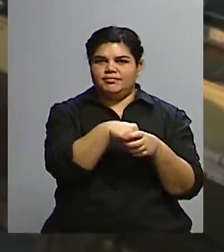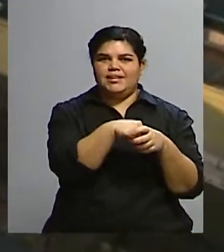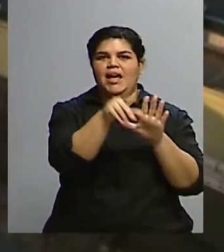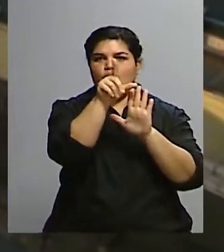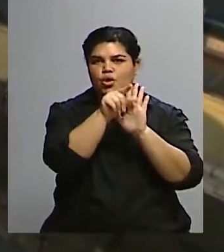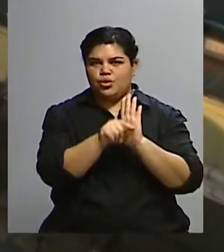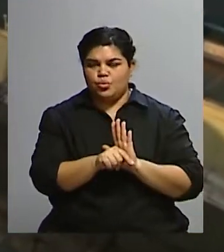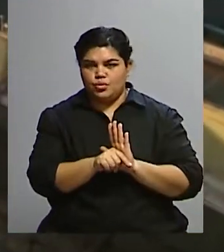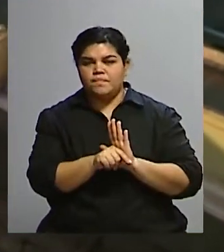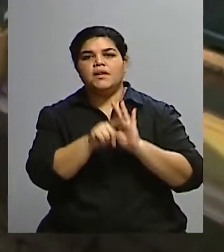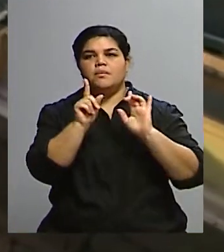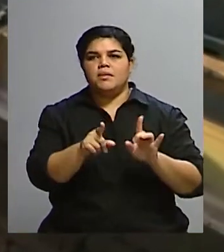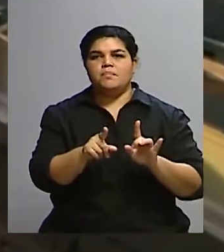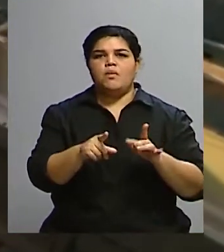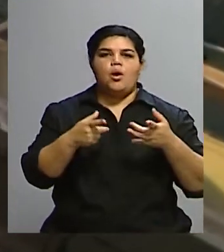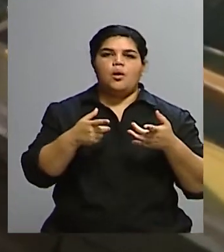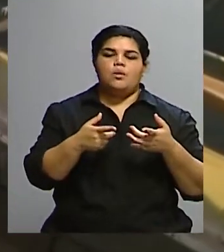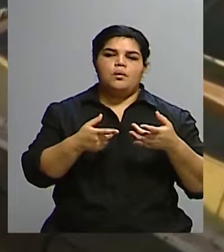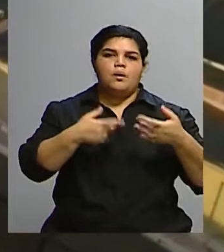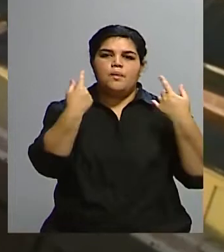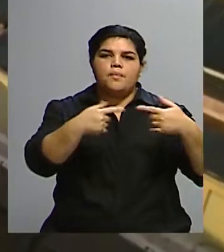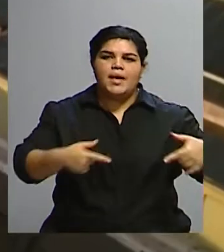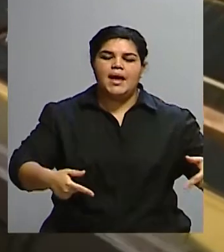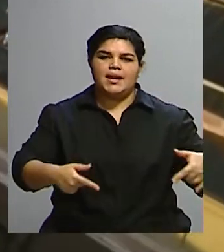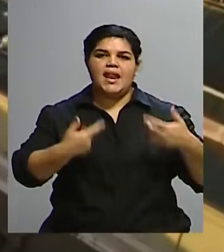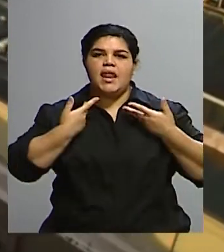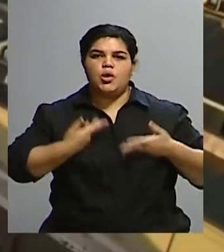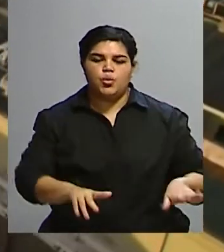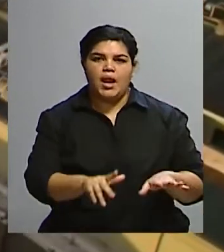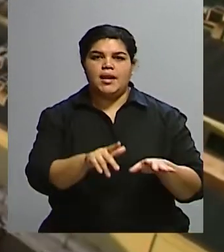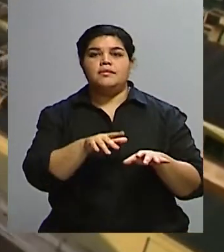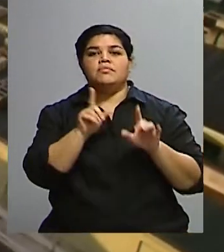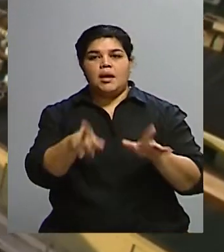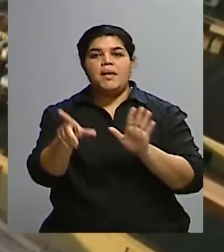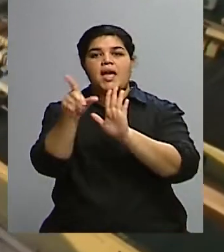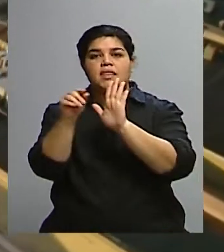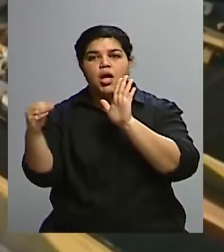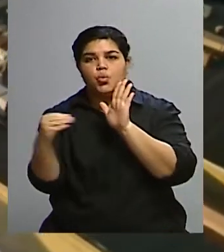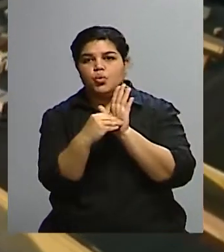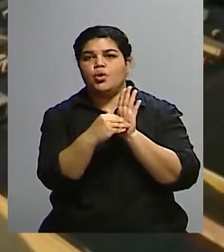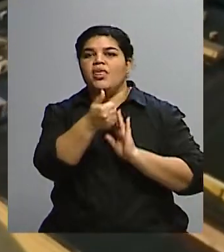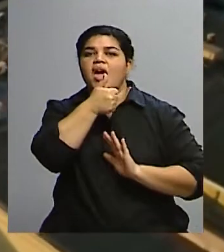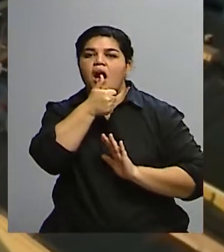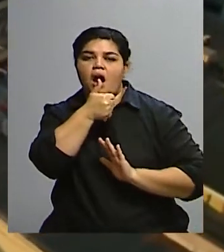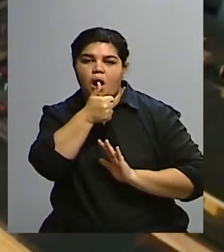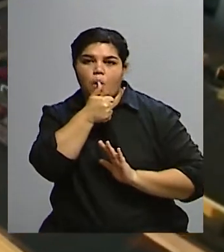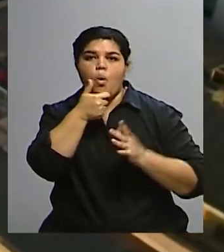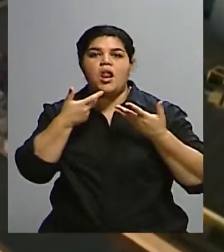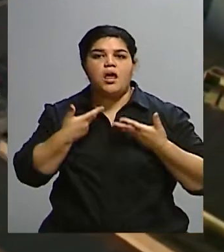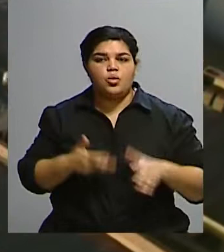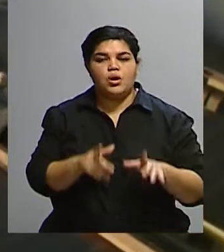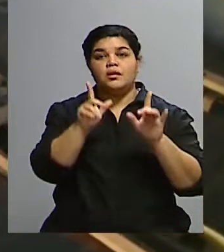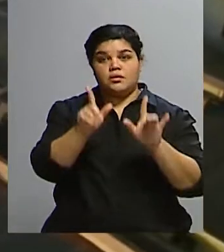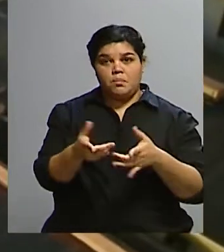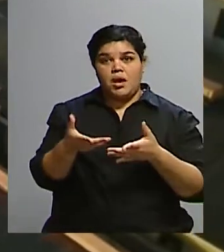bienes comunes naturales, el estatuto de las aguas, de los minerales. Y una defensoría, además de la defensoría del